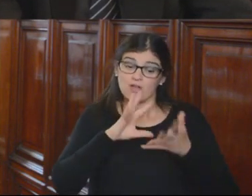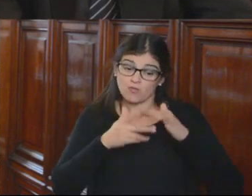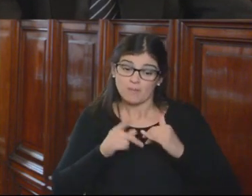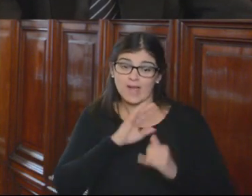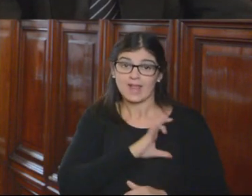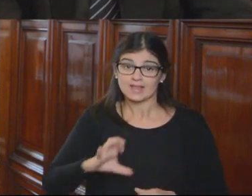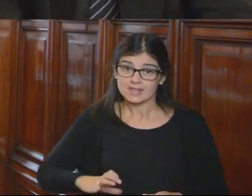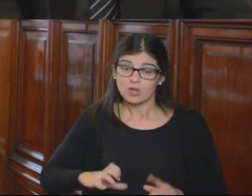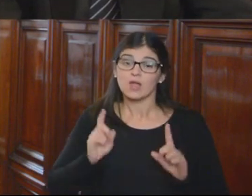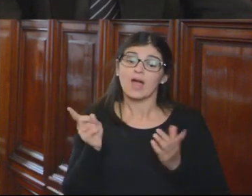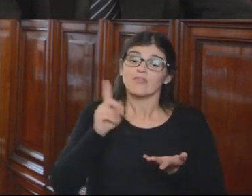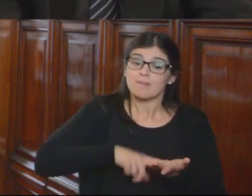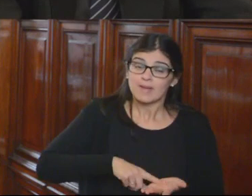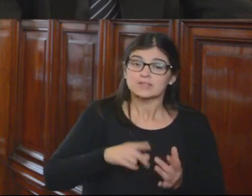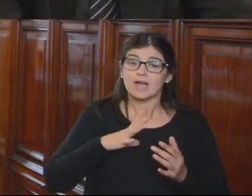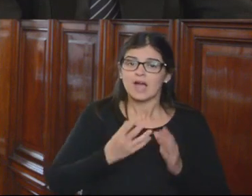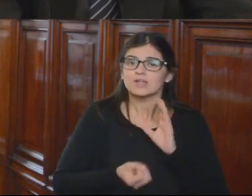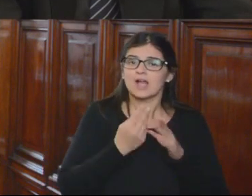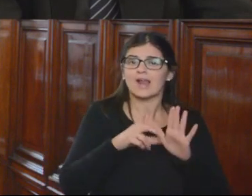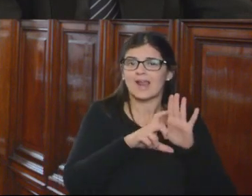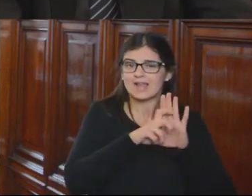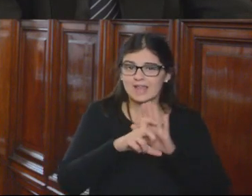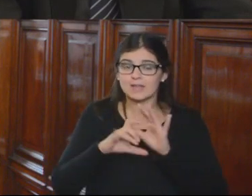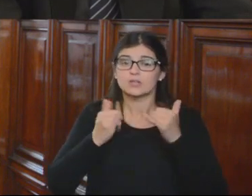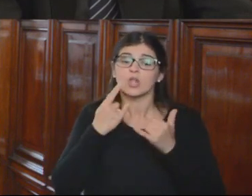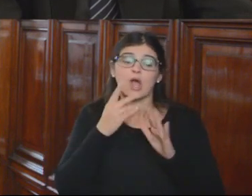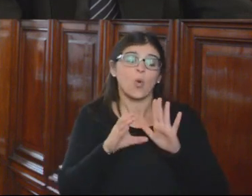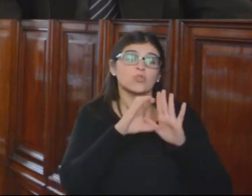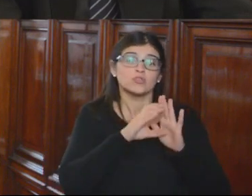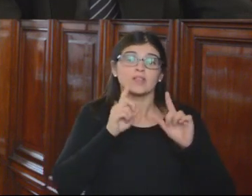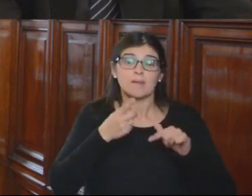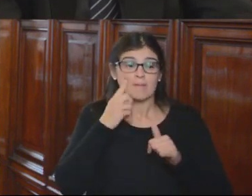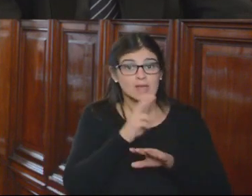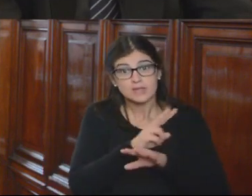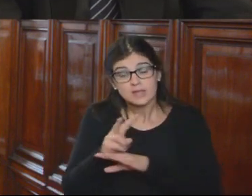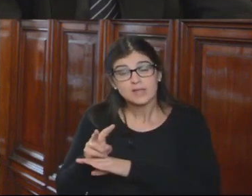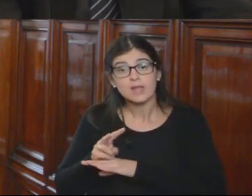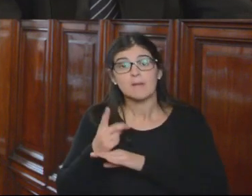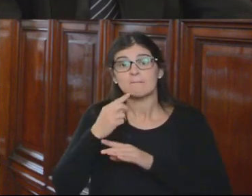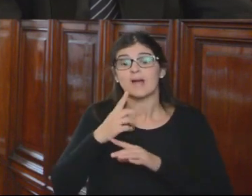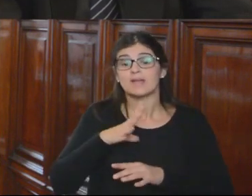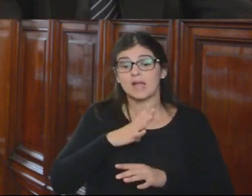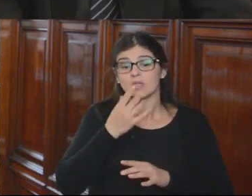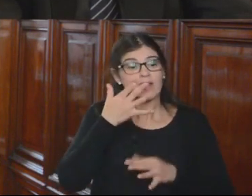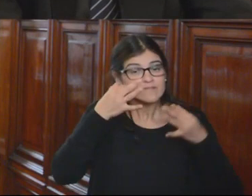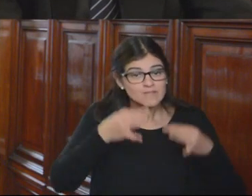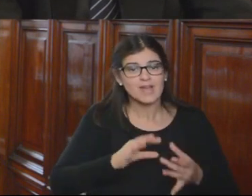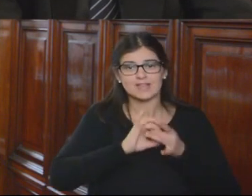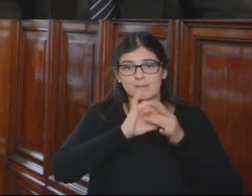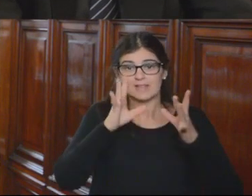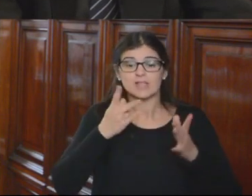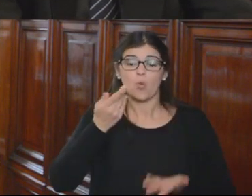Estado, además de impulsar medidas legislativas en el marco de la Constitución y velando para que exista una verdadera independencia